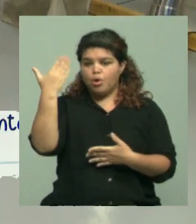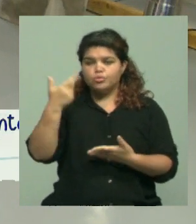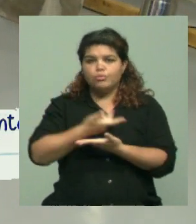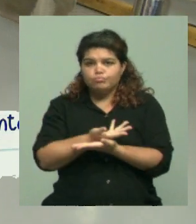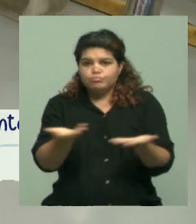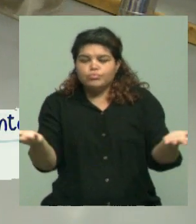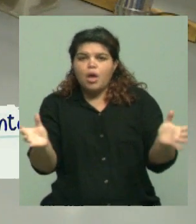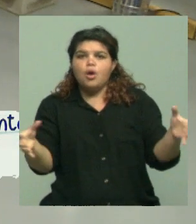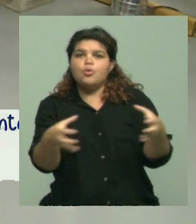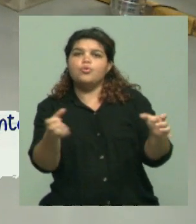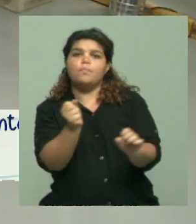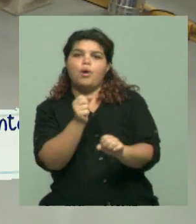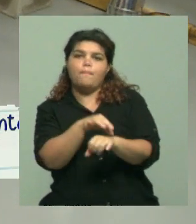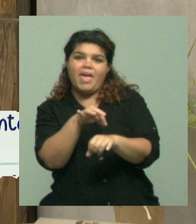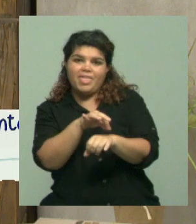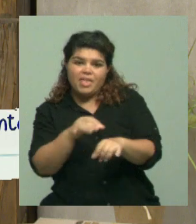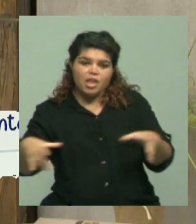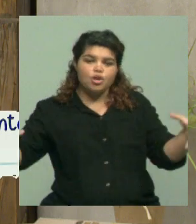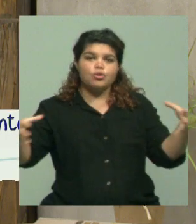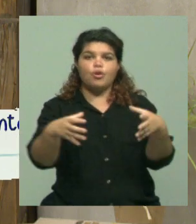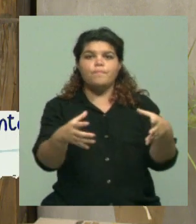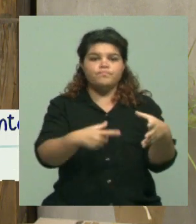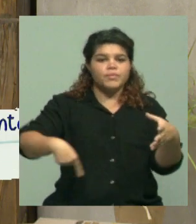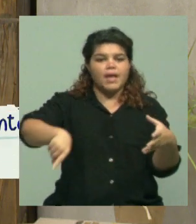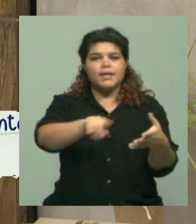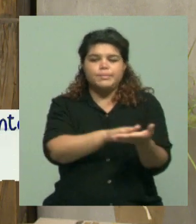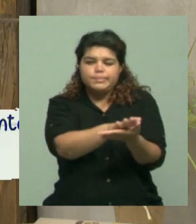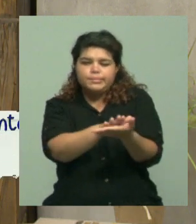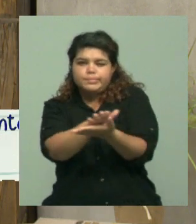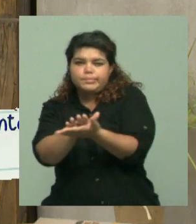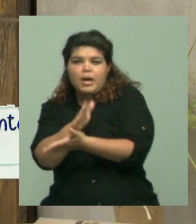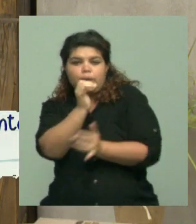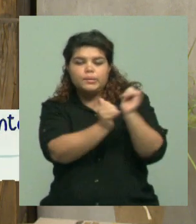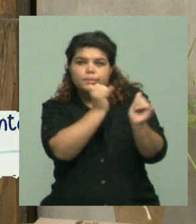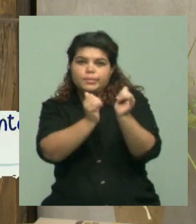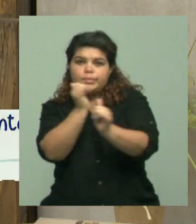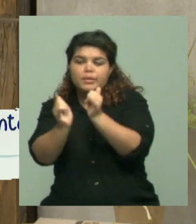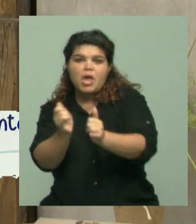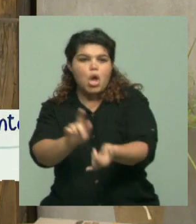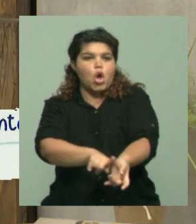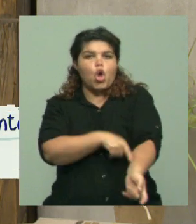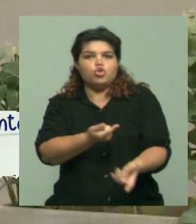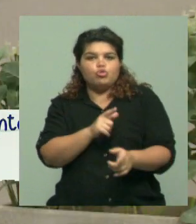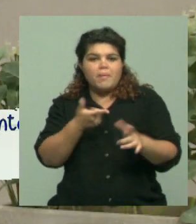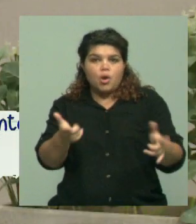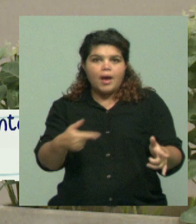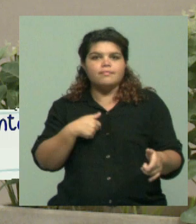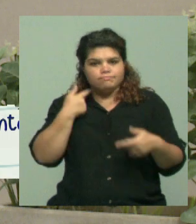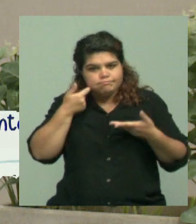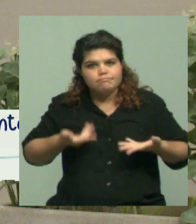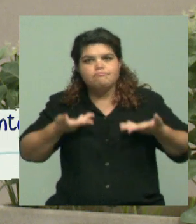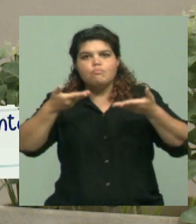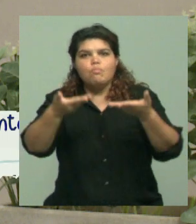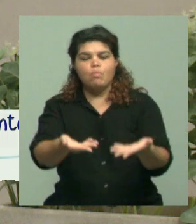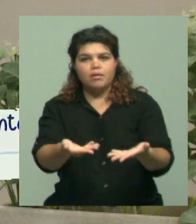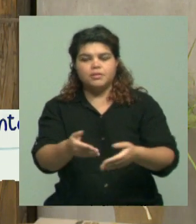al equipo médico de nuestra provincia en esta patología en la cual no es prevalente en nuestra provincia. ¿Qué insecto lo transmite?